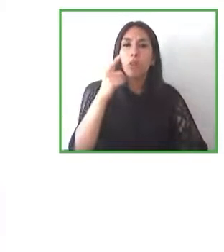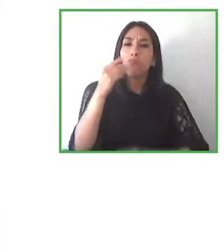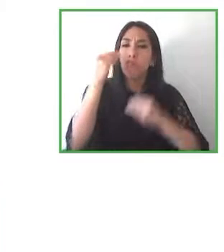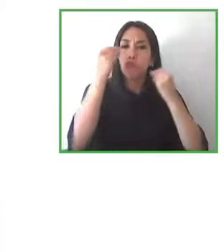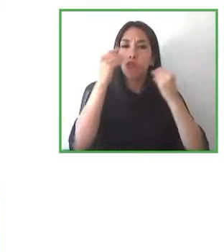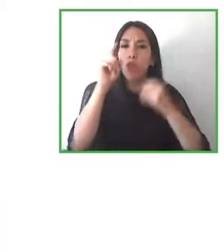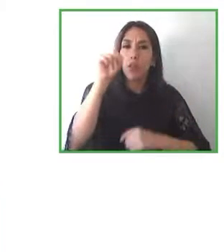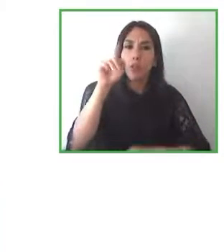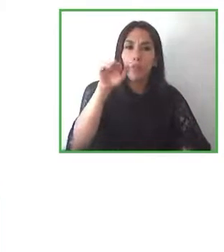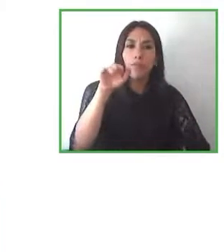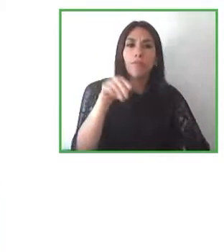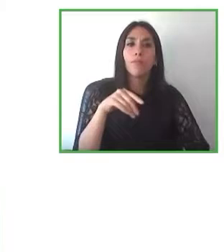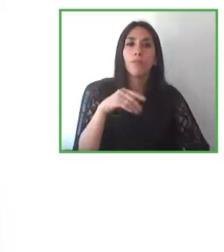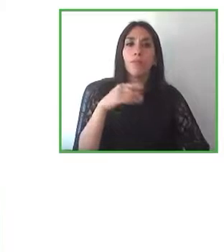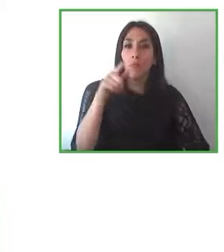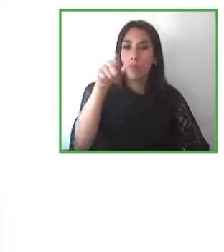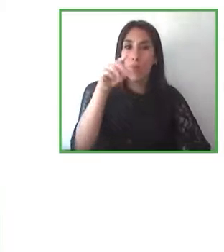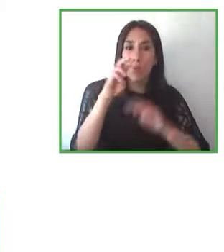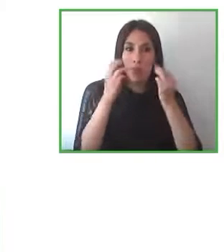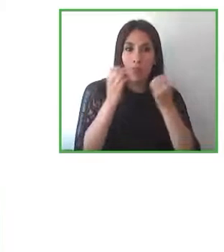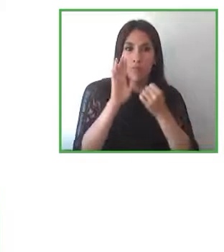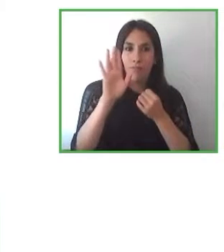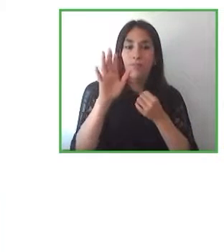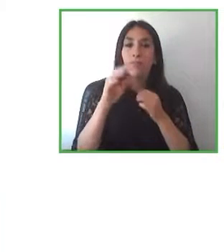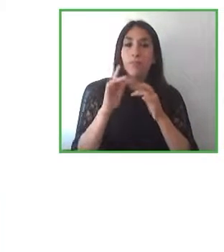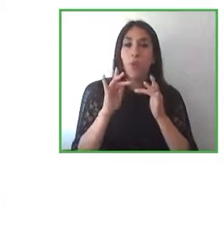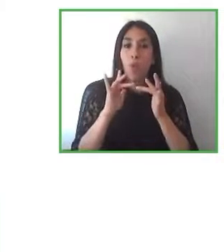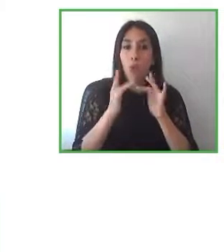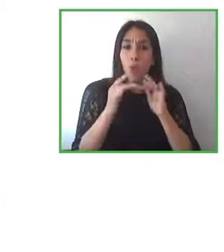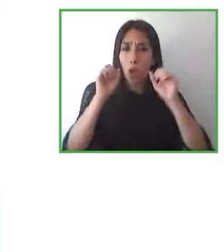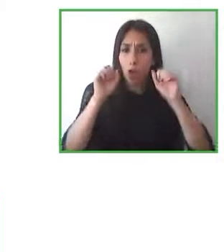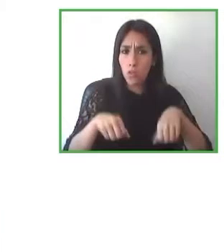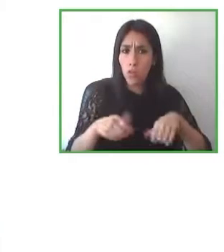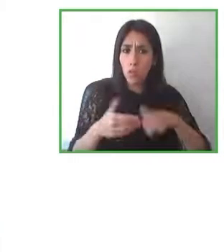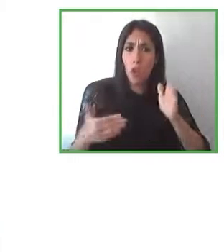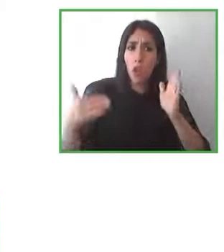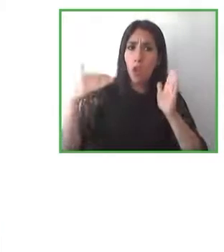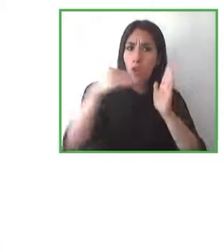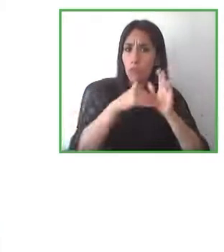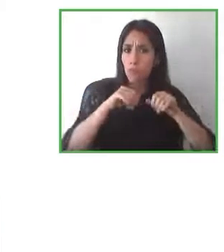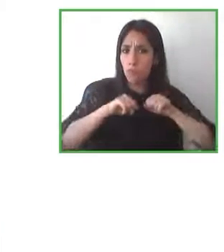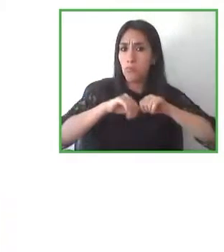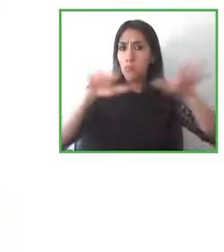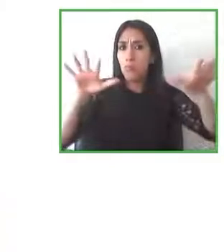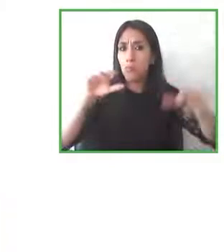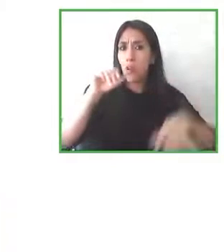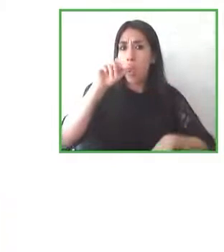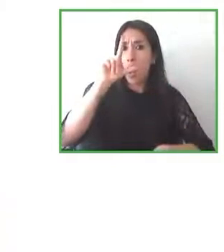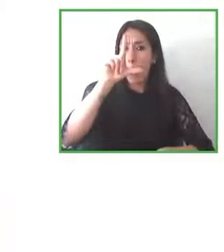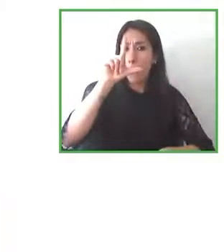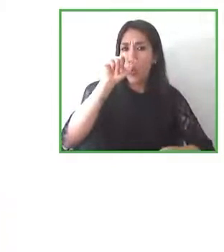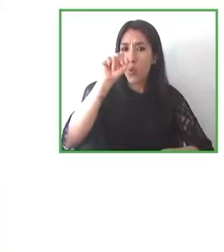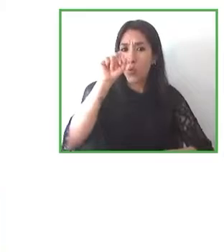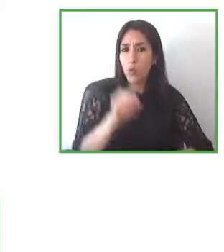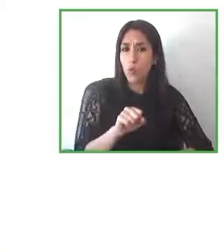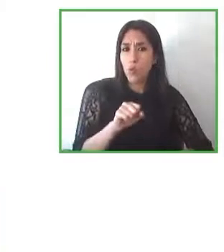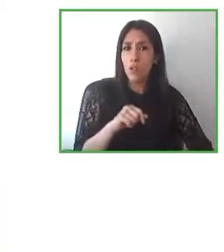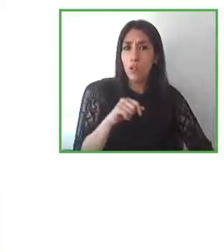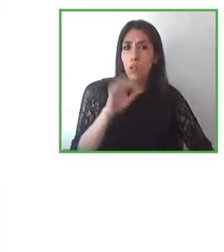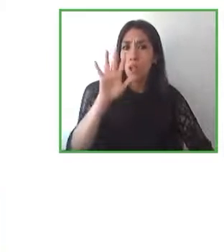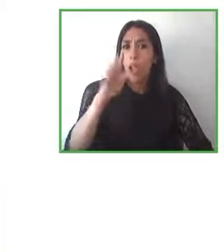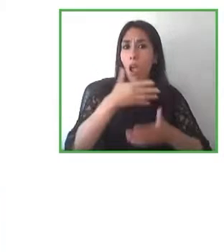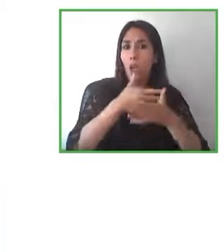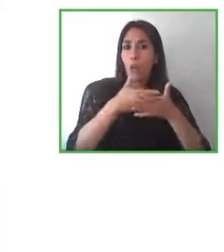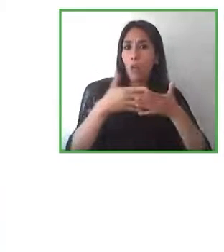en el resto de por ejemplo Latinoamérica o Hispanoamérica y ¿cuáles son las principales barreras